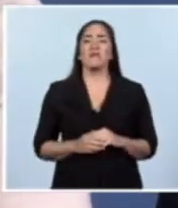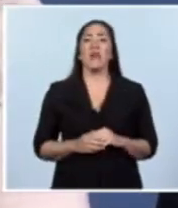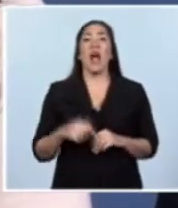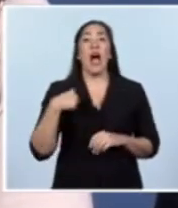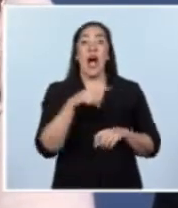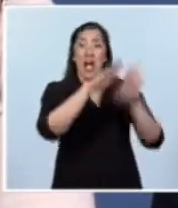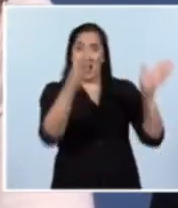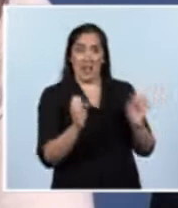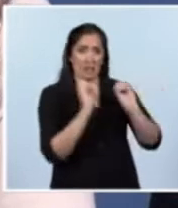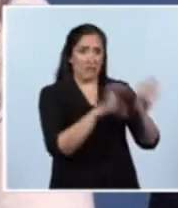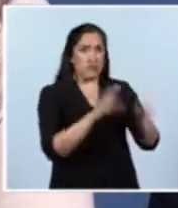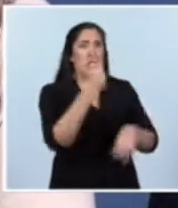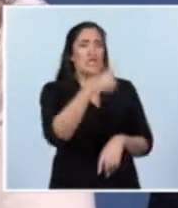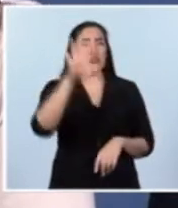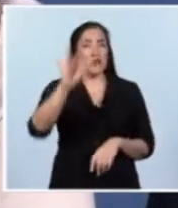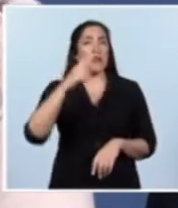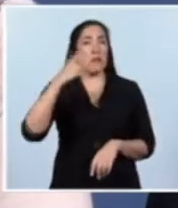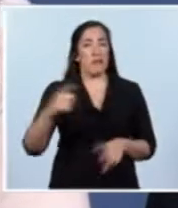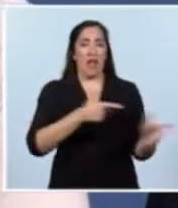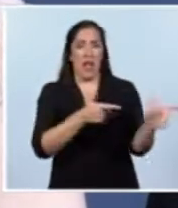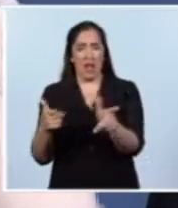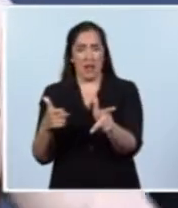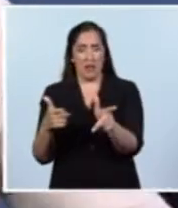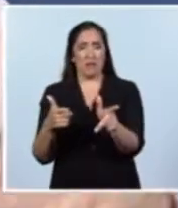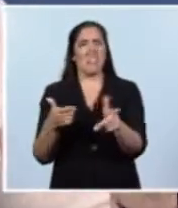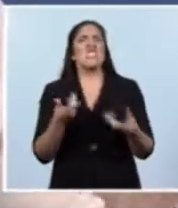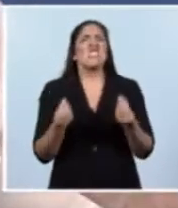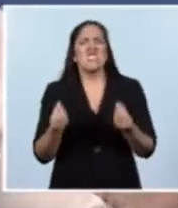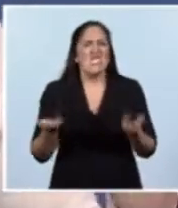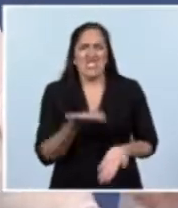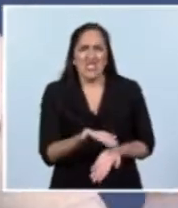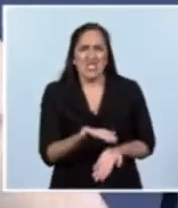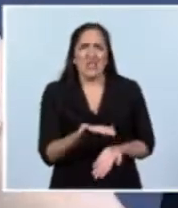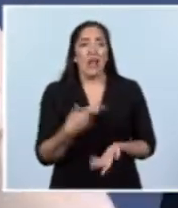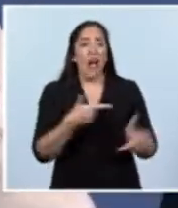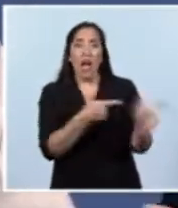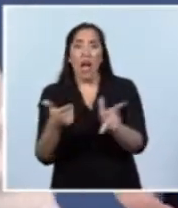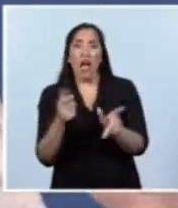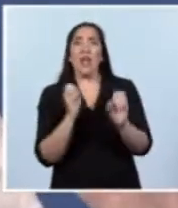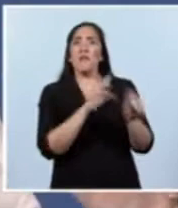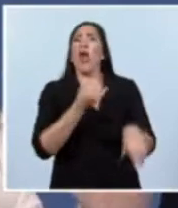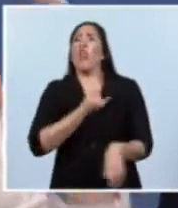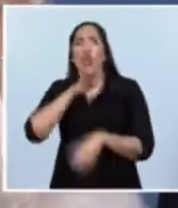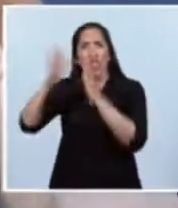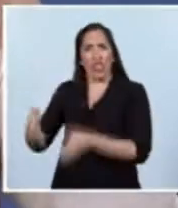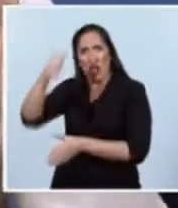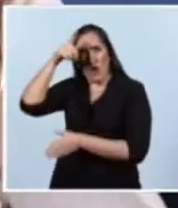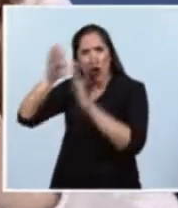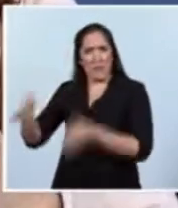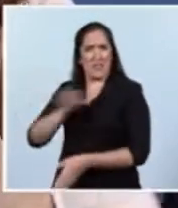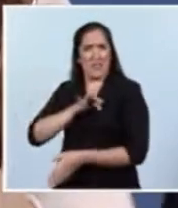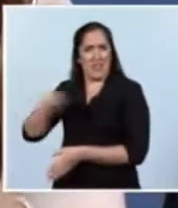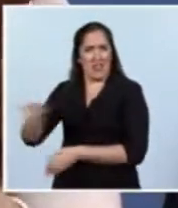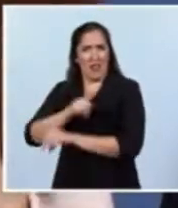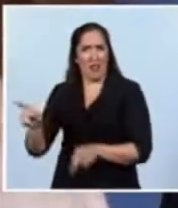depositadas para su destrucción 150.000 armas. ¿Qué significa esto? Que las armas no van a estar en las comisarías, que las armas